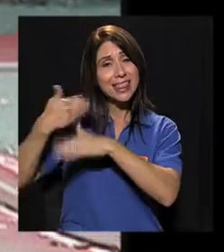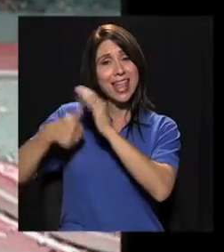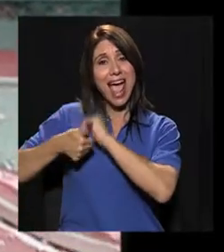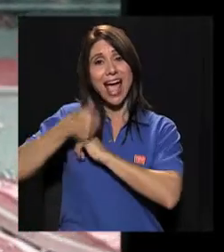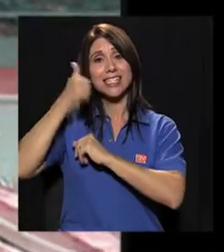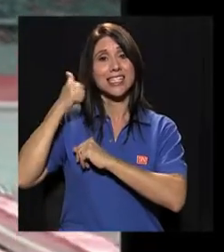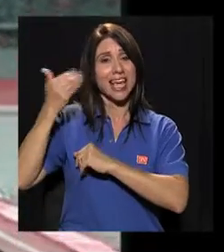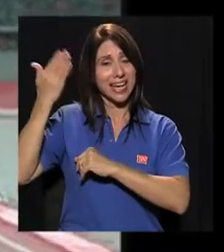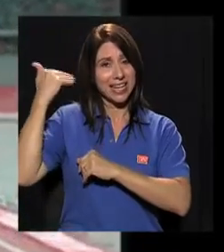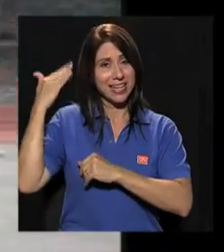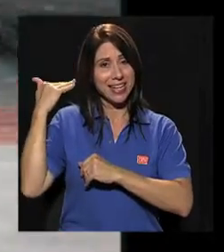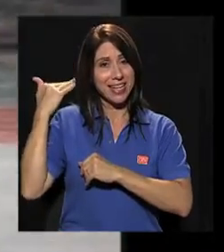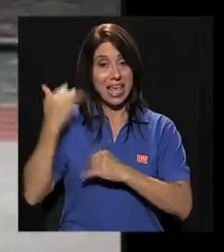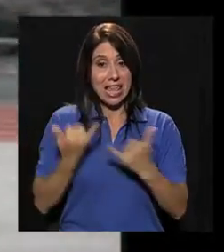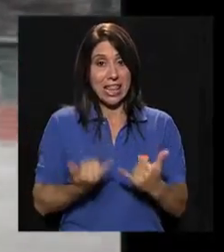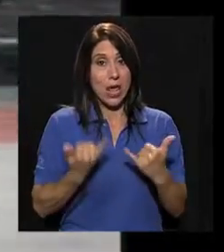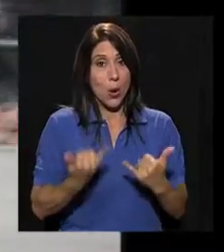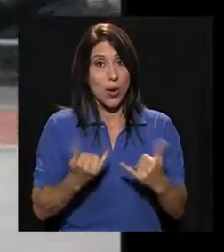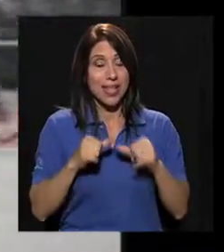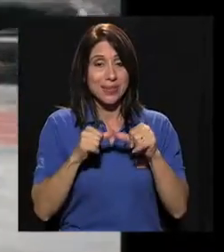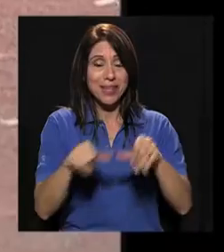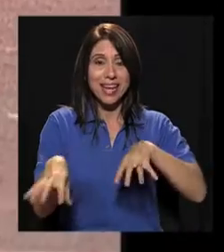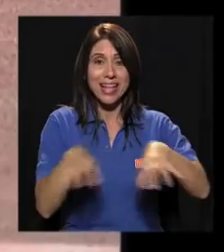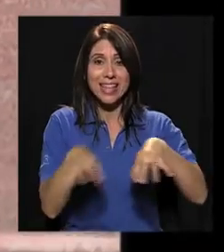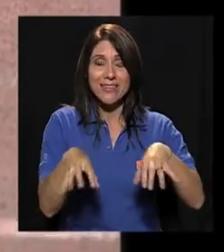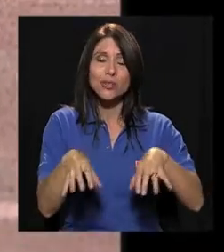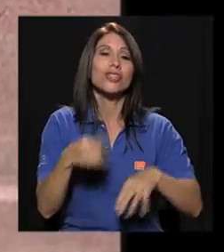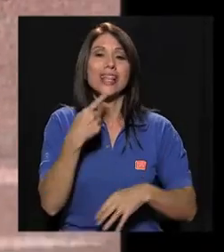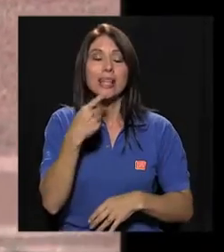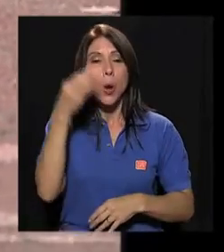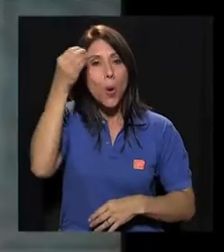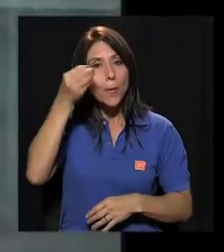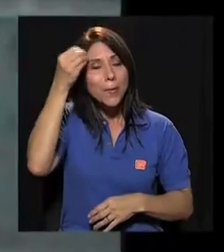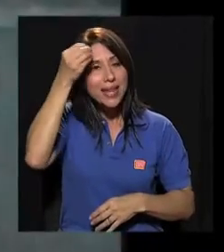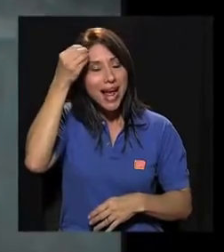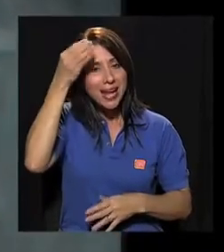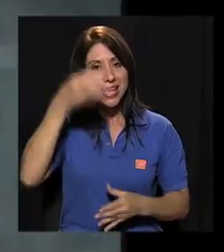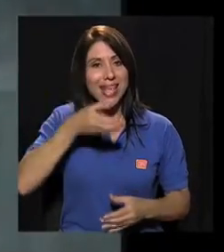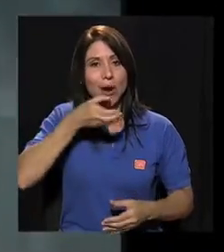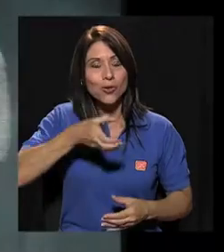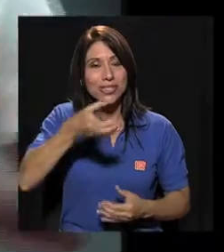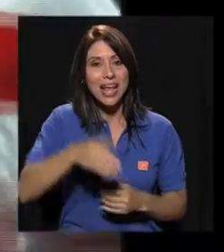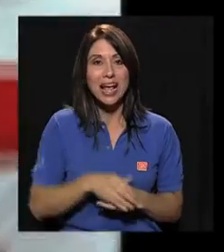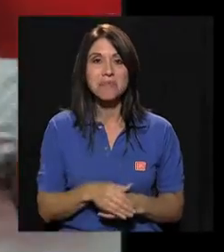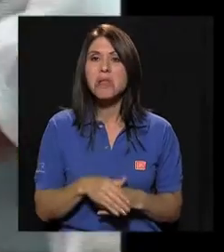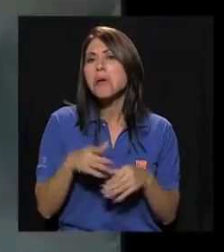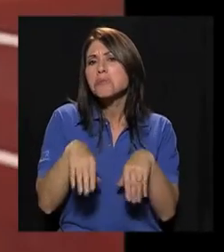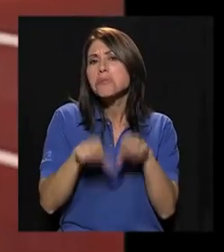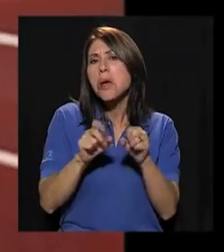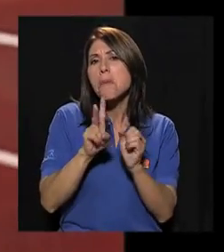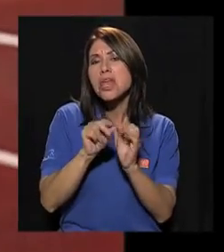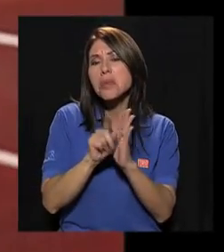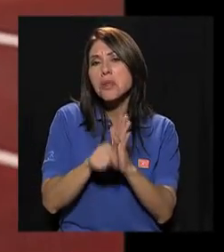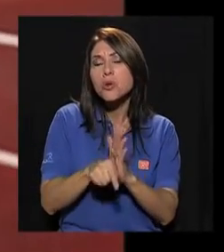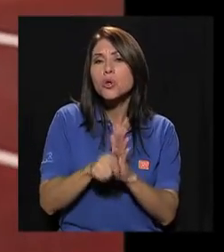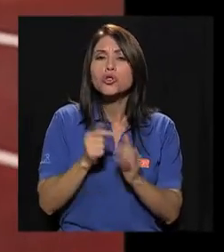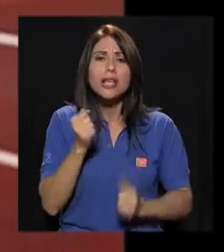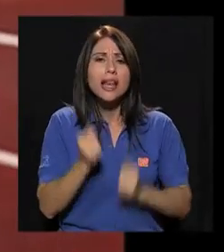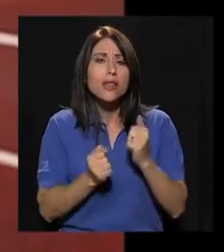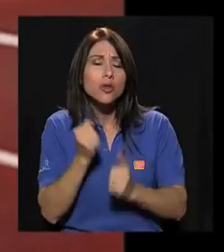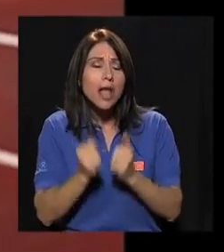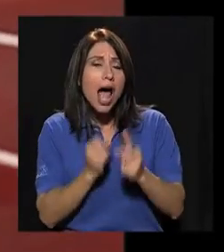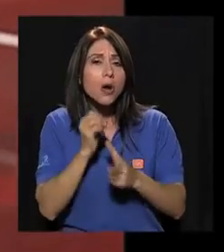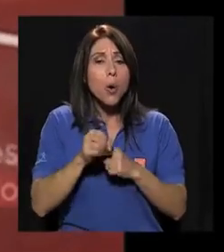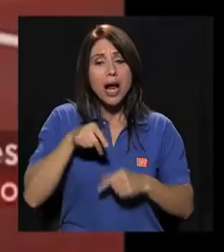Algunos atletas de ayer y de hoy que se mantienen activos, opinan y aconsejan. Sacar 20 minutos,